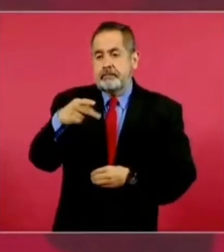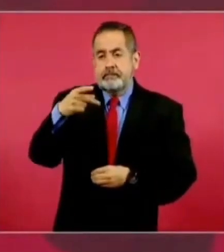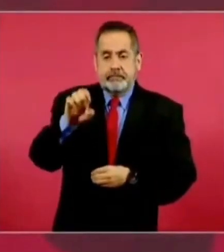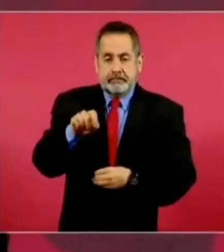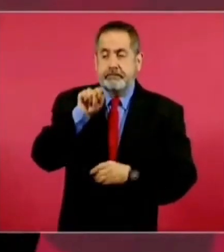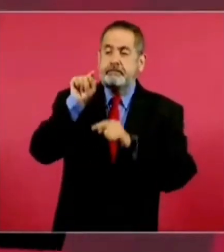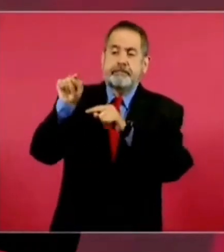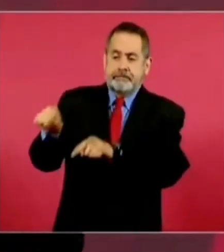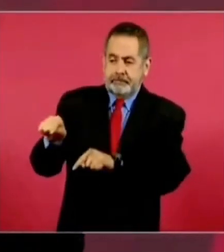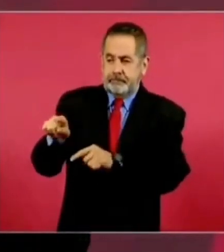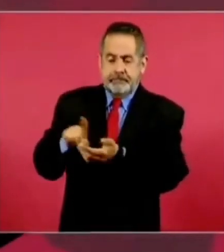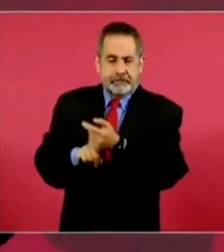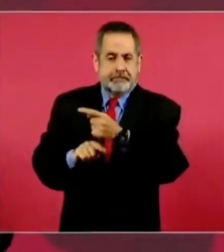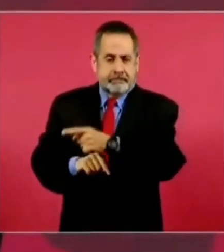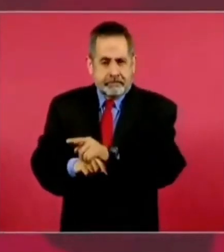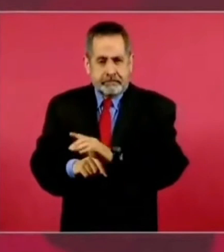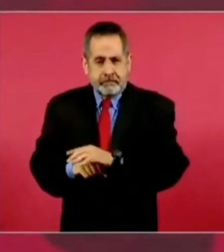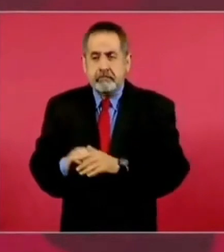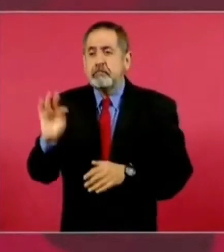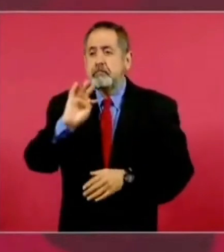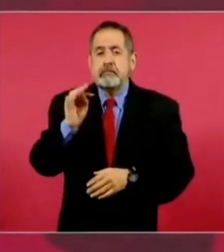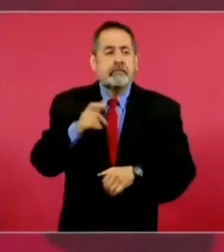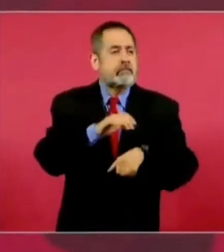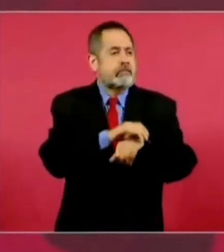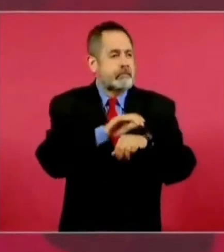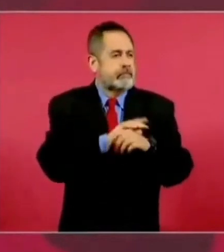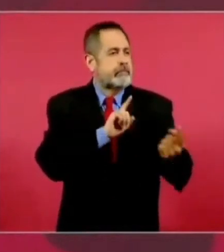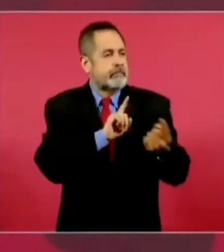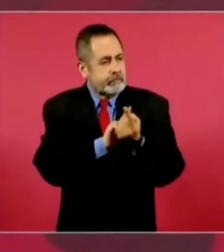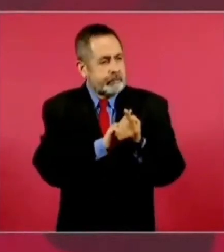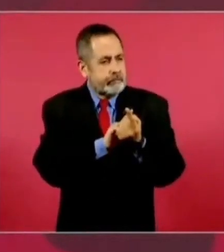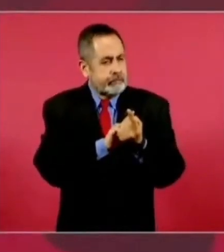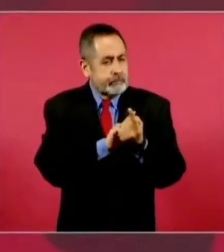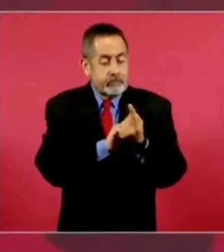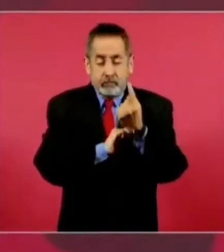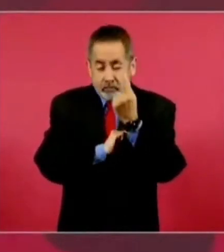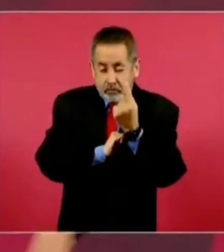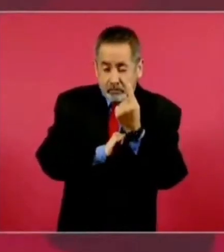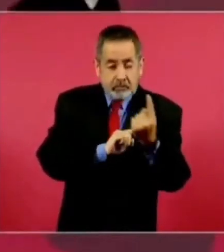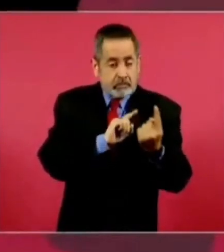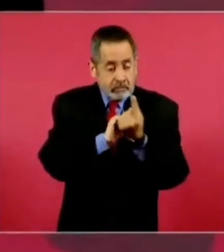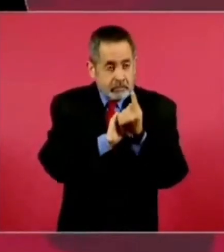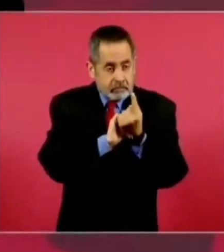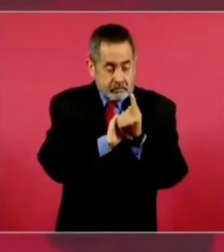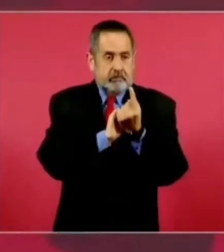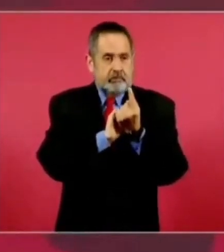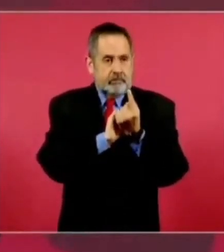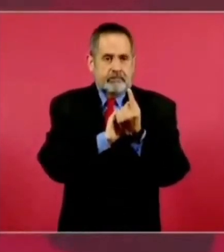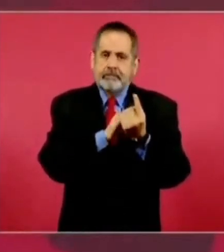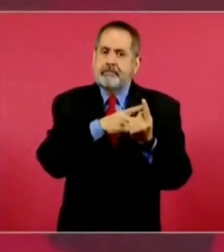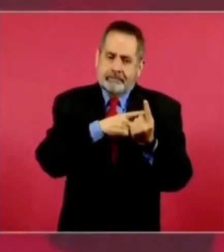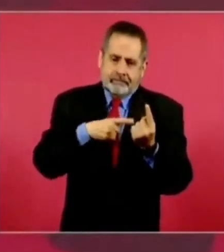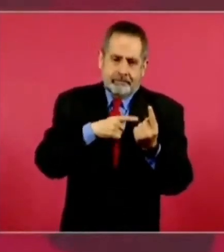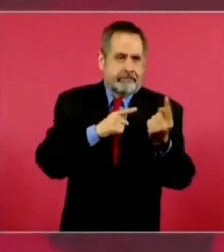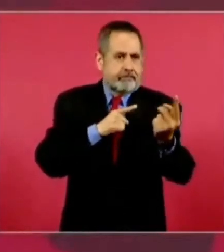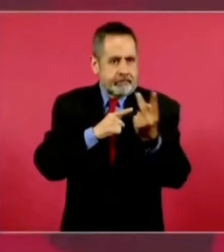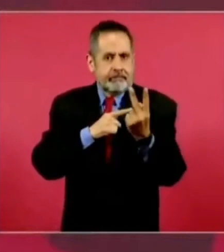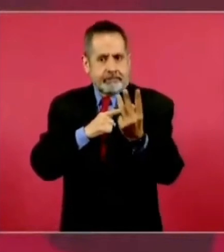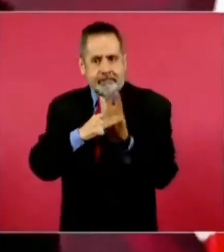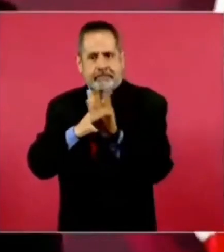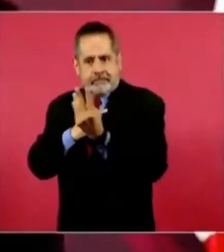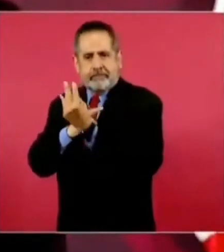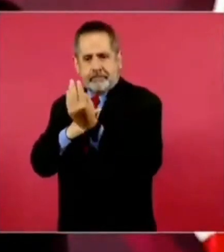recibo amigos pues ¿cuántos amigos?